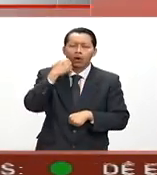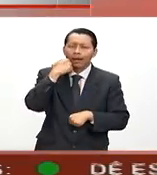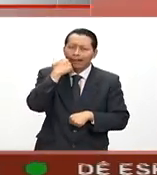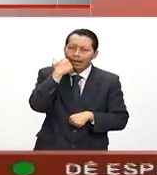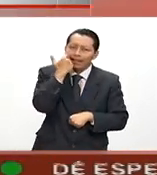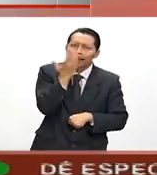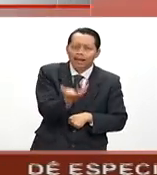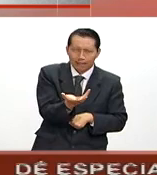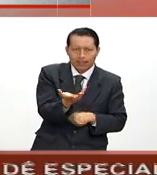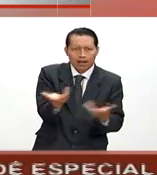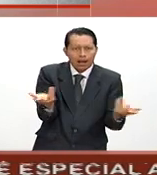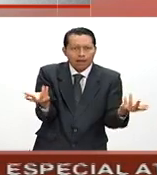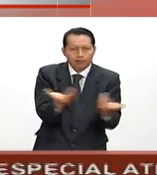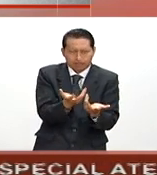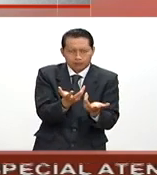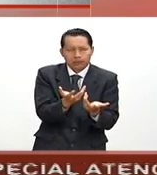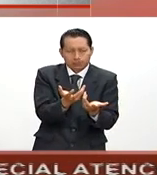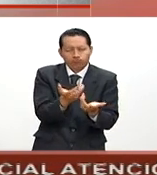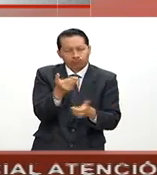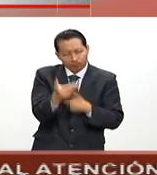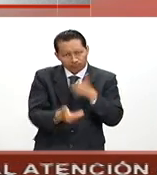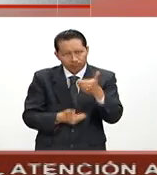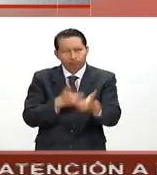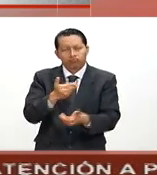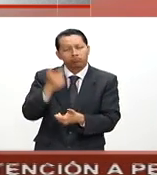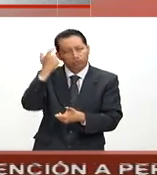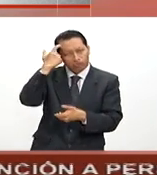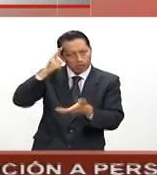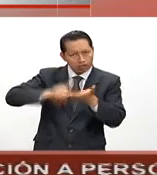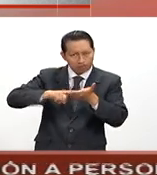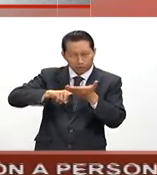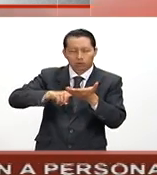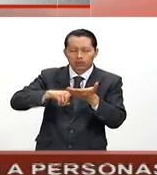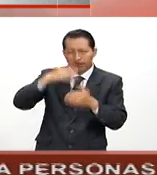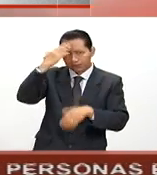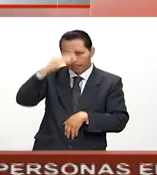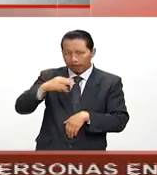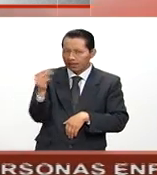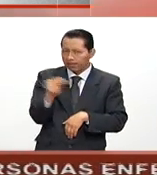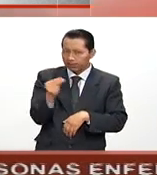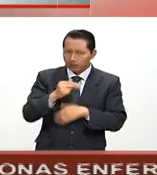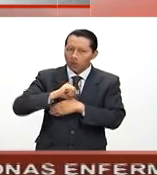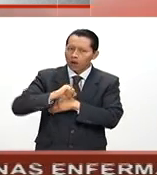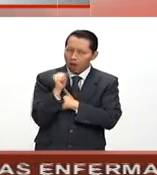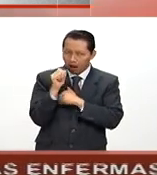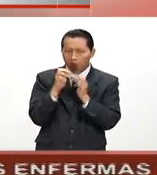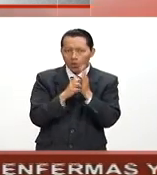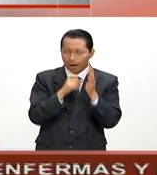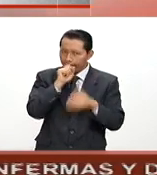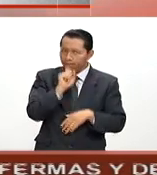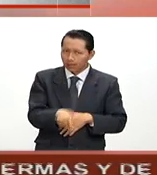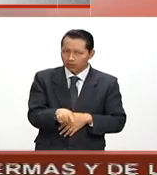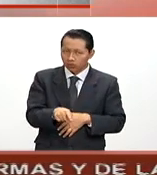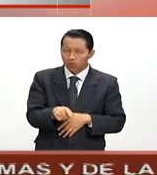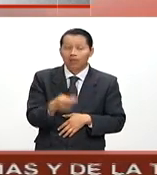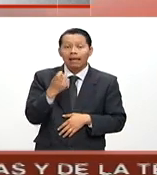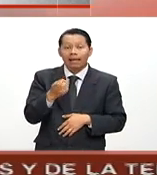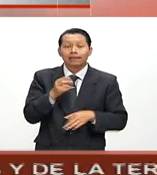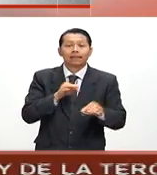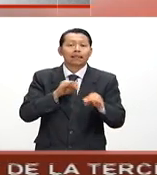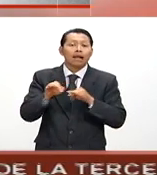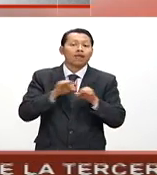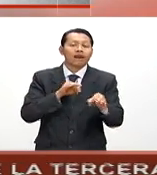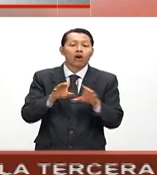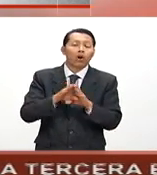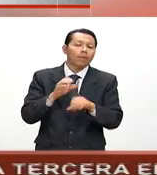y la conciencia de que necesitamos ahorrar para nosotros mismos. Ese trabajo lo han hecho nuestros